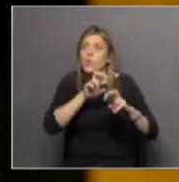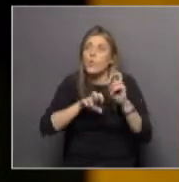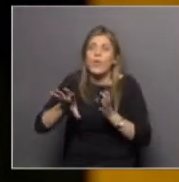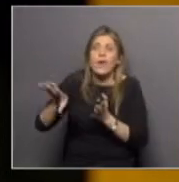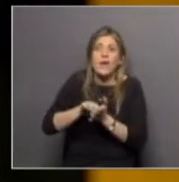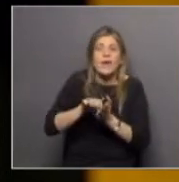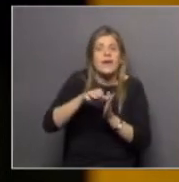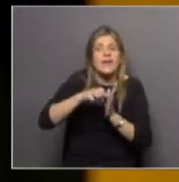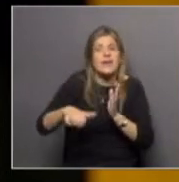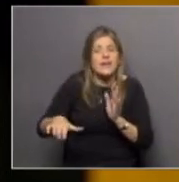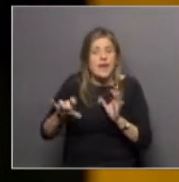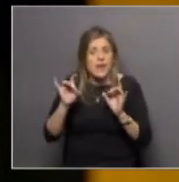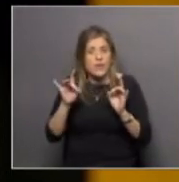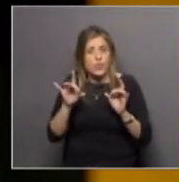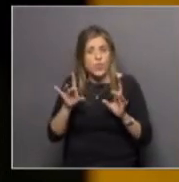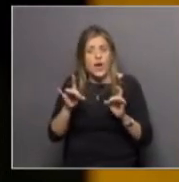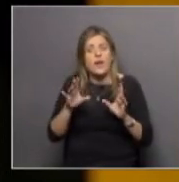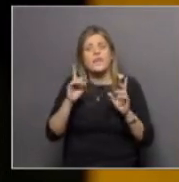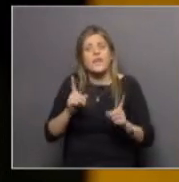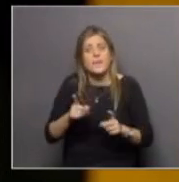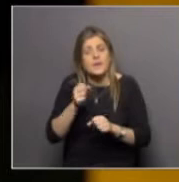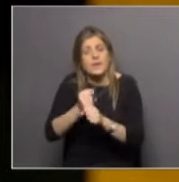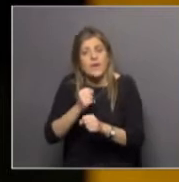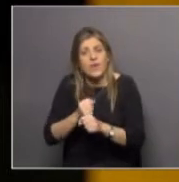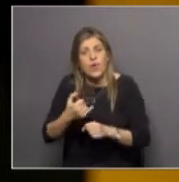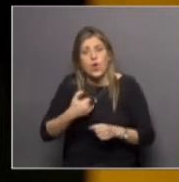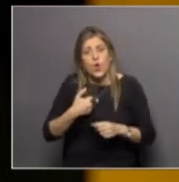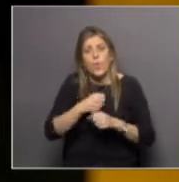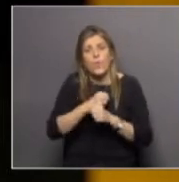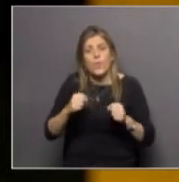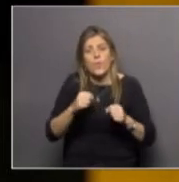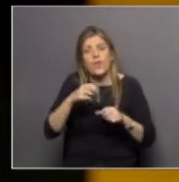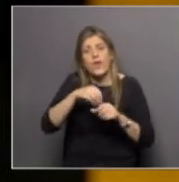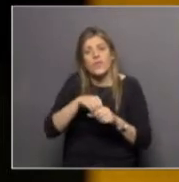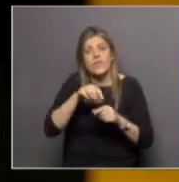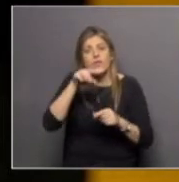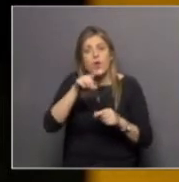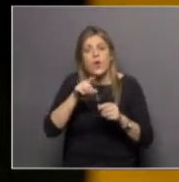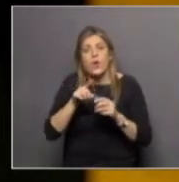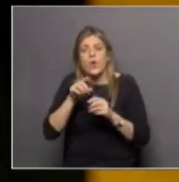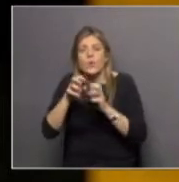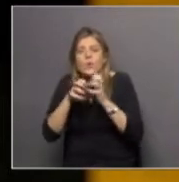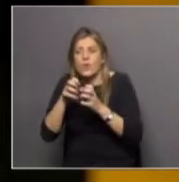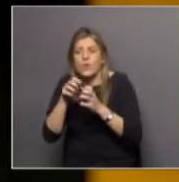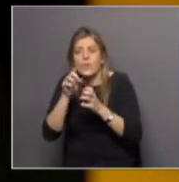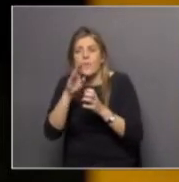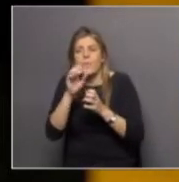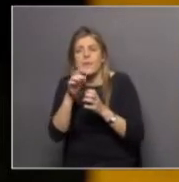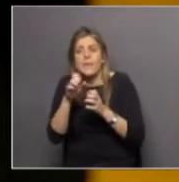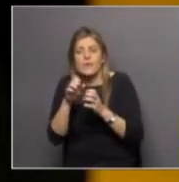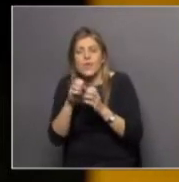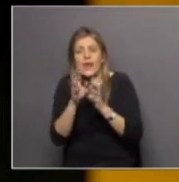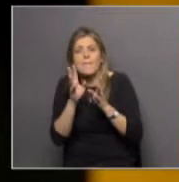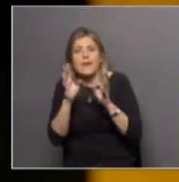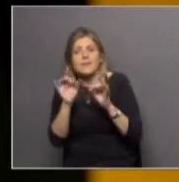aprovechando esto para generar conocimiento sobre la utilización de pigmentos que vienen de plantas nativas. Ya nos cuenta la